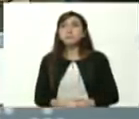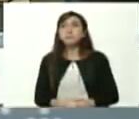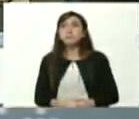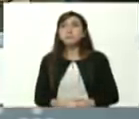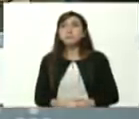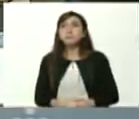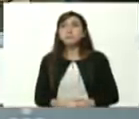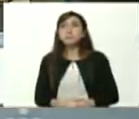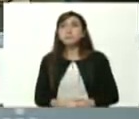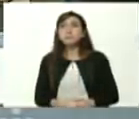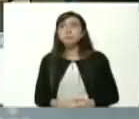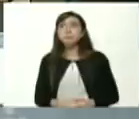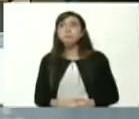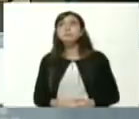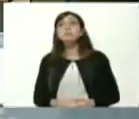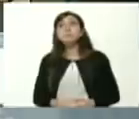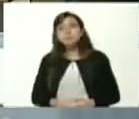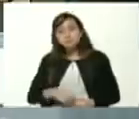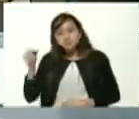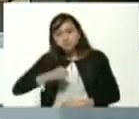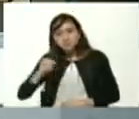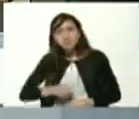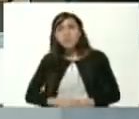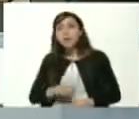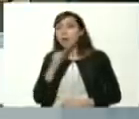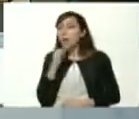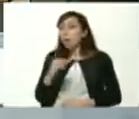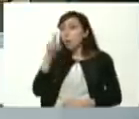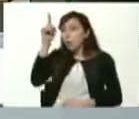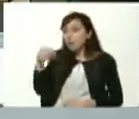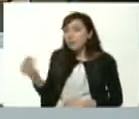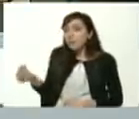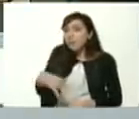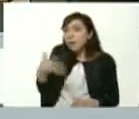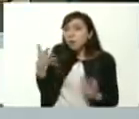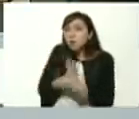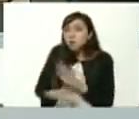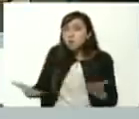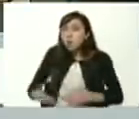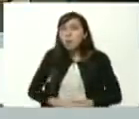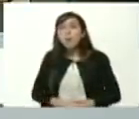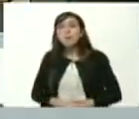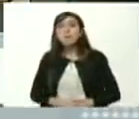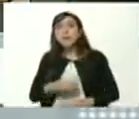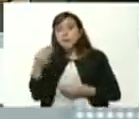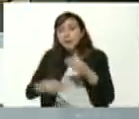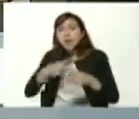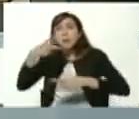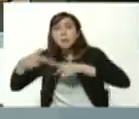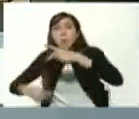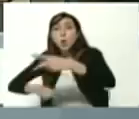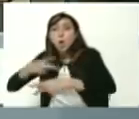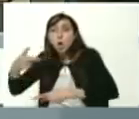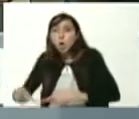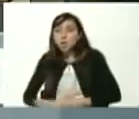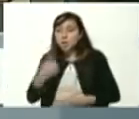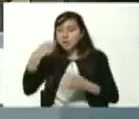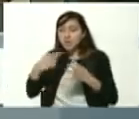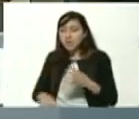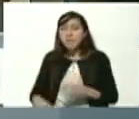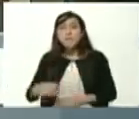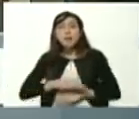bueno si presidente informarle que esto se va a llevar a cabo en los en los diferentes